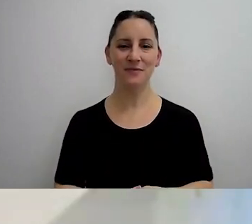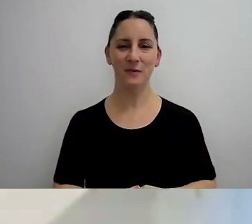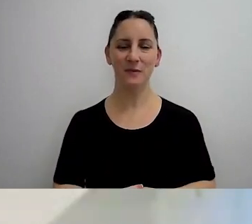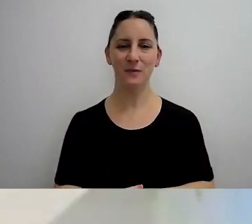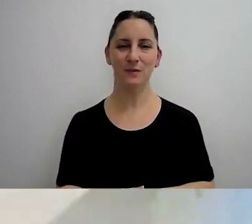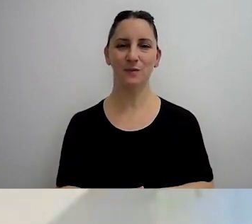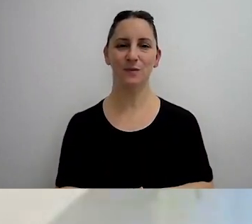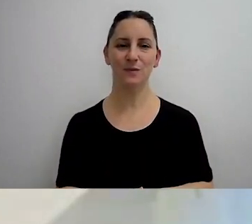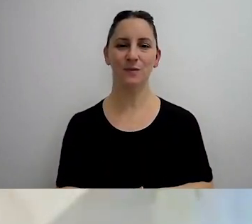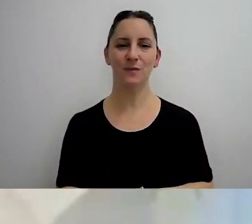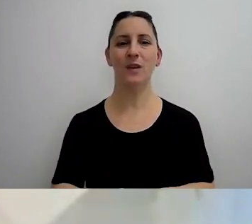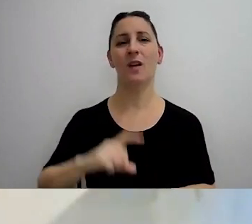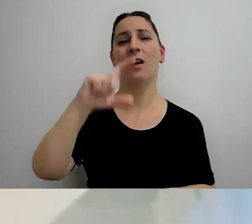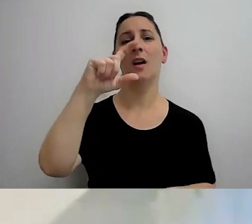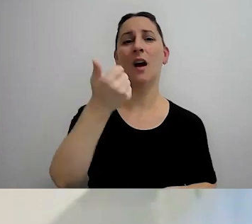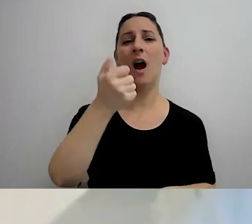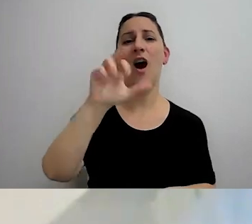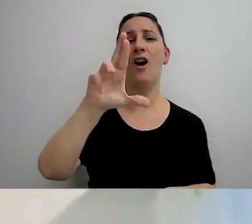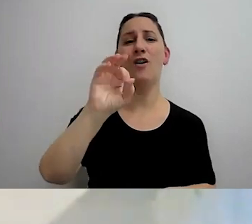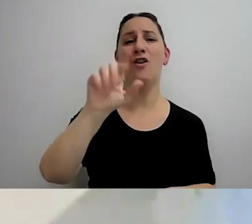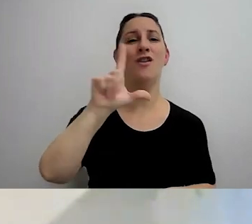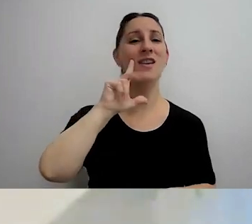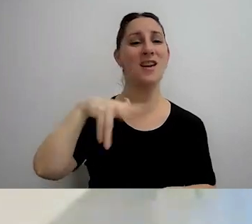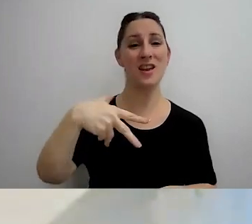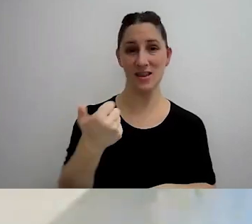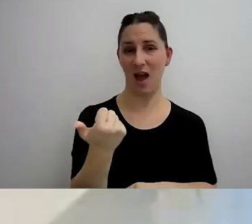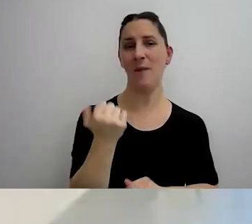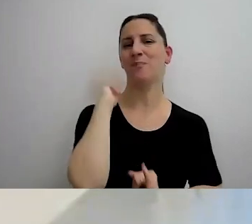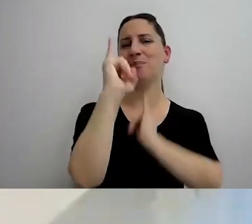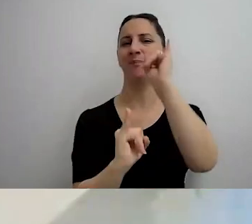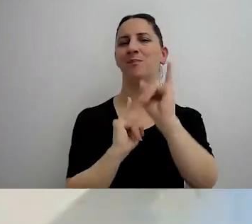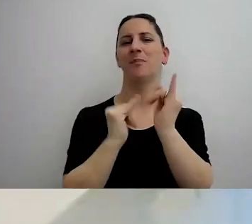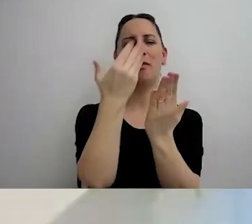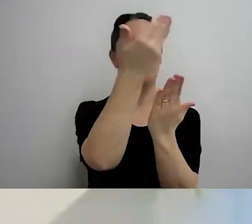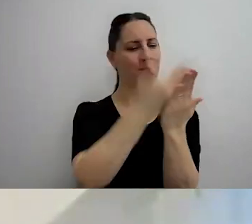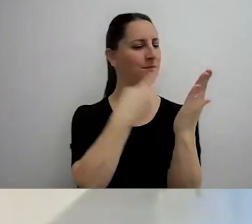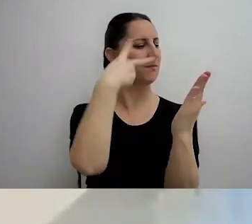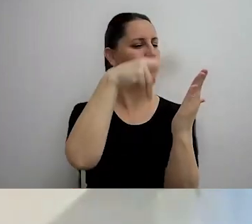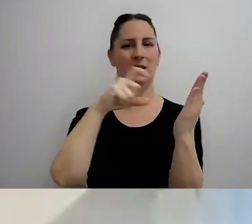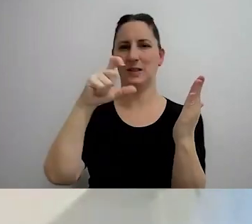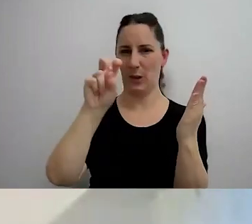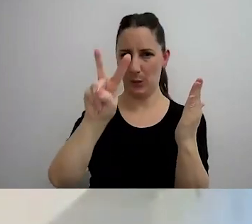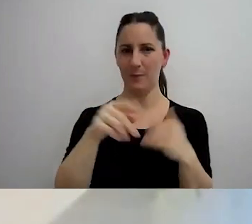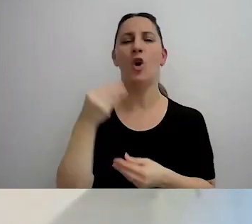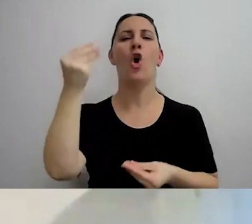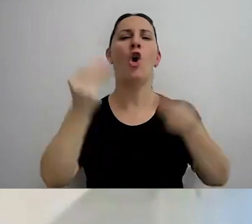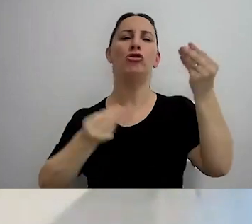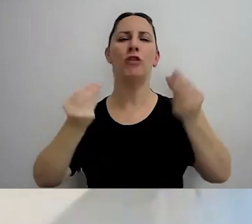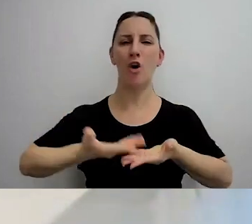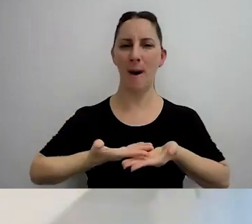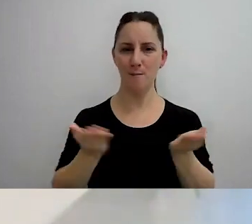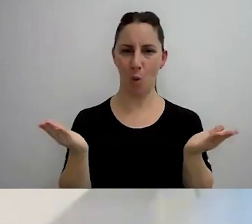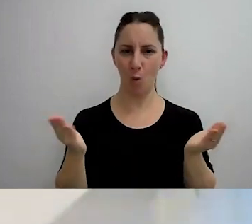bueno Carolina ahora sí voy a contarles un poco del currículum de Carolina Carolina es contadora pública